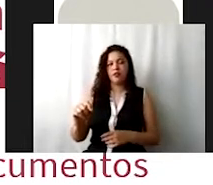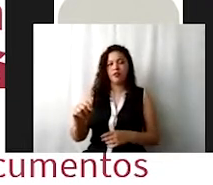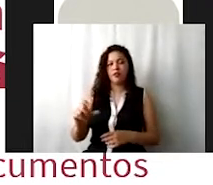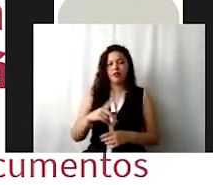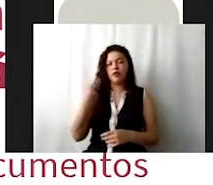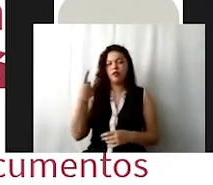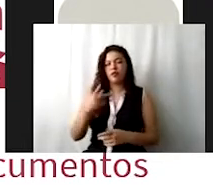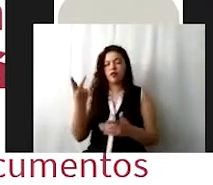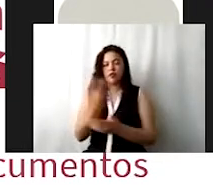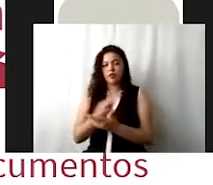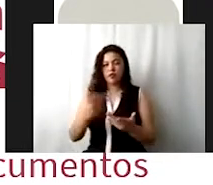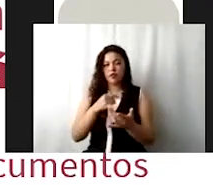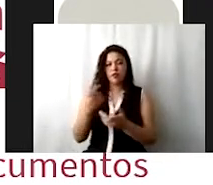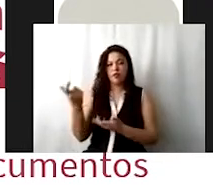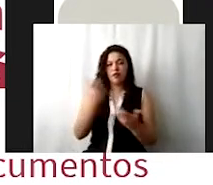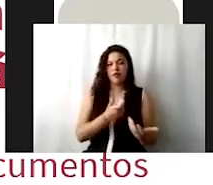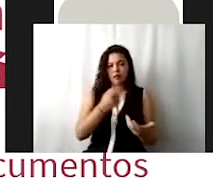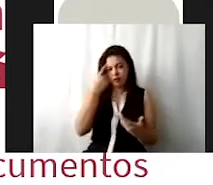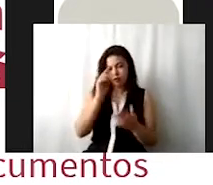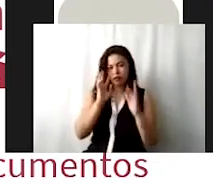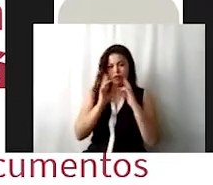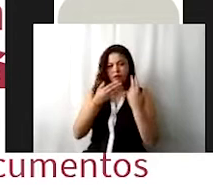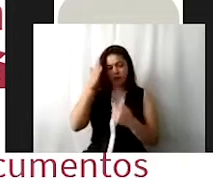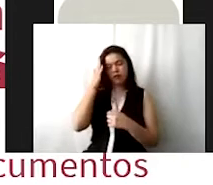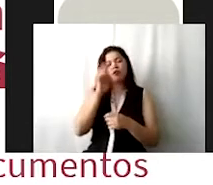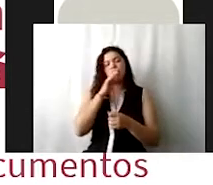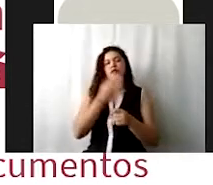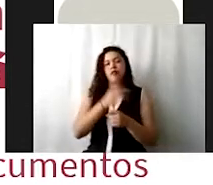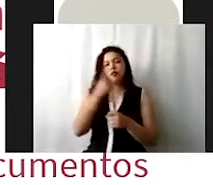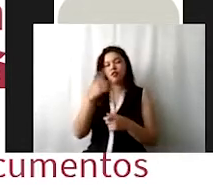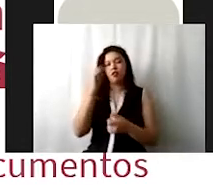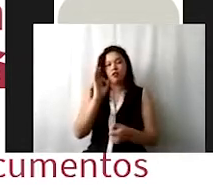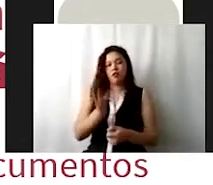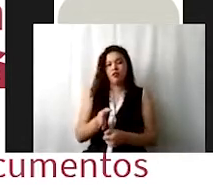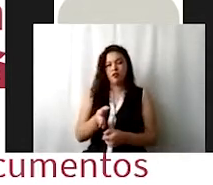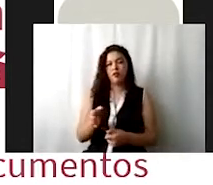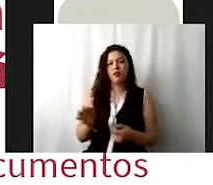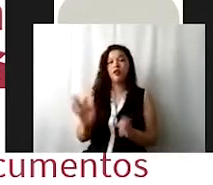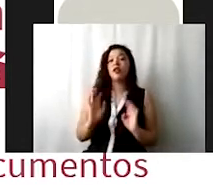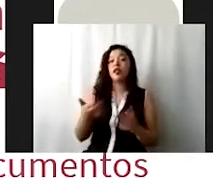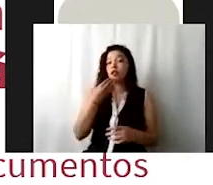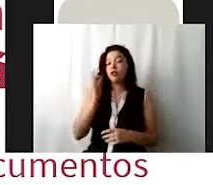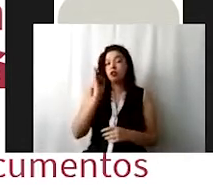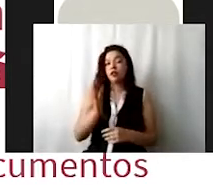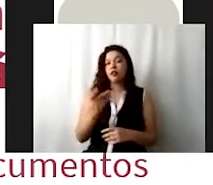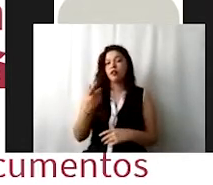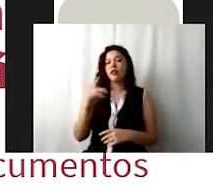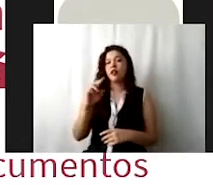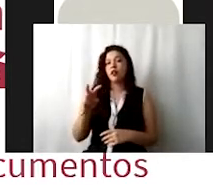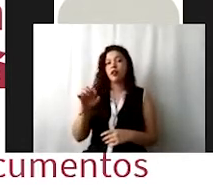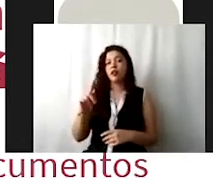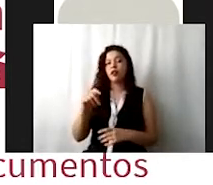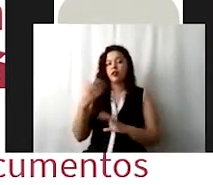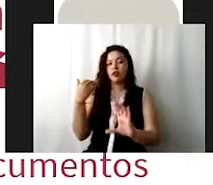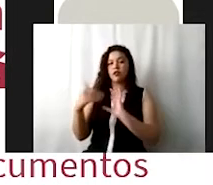su programa y presupuesto en la sesión de su patronato para su aprobación. Una vez aprobado, se envía en el escritorio virtual